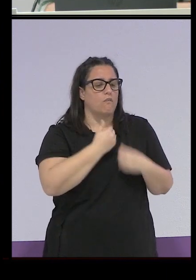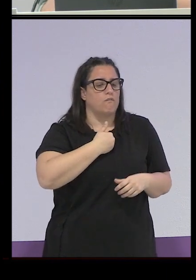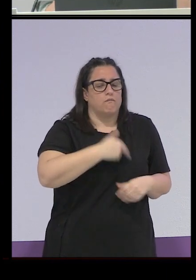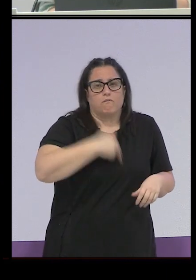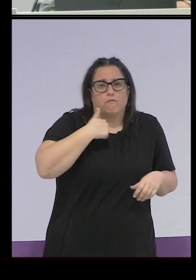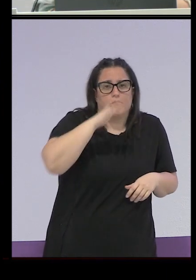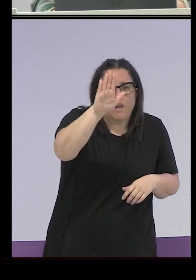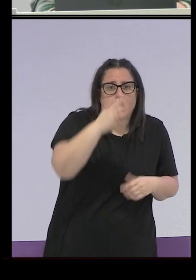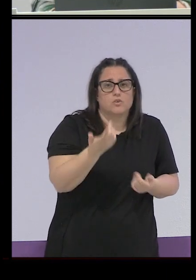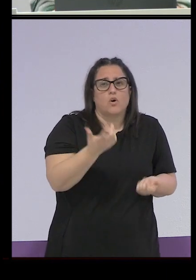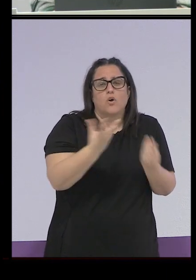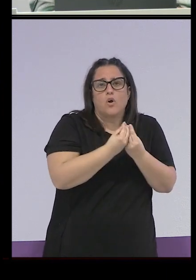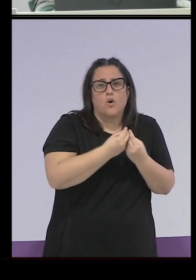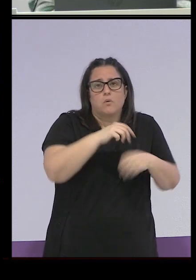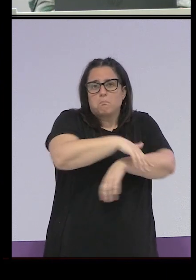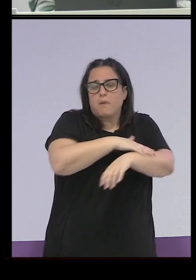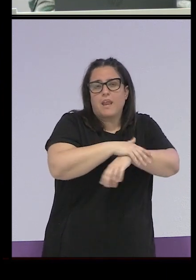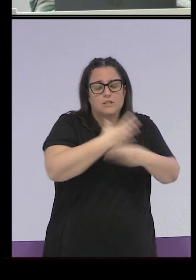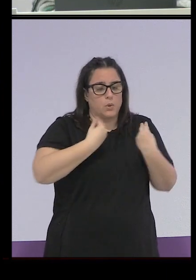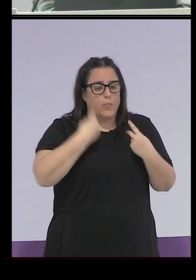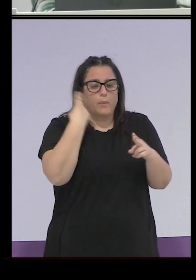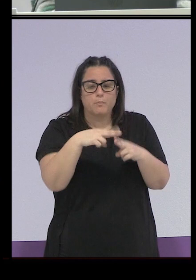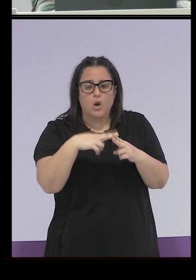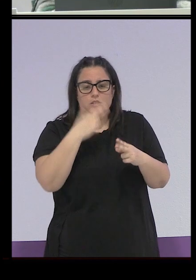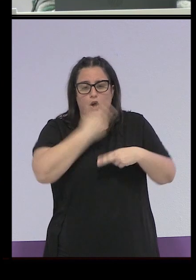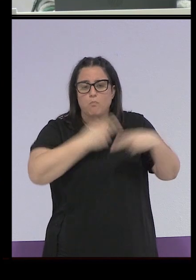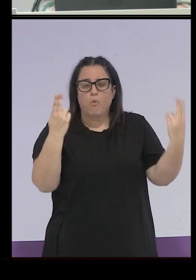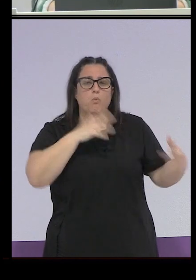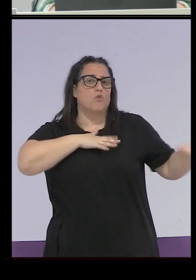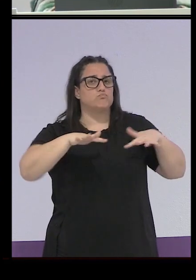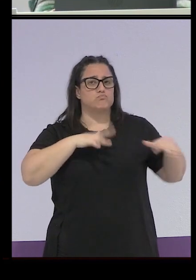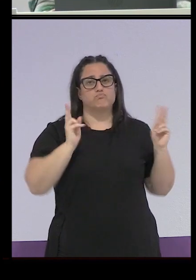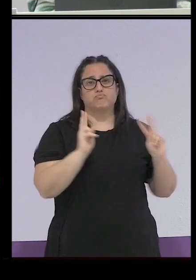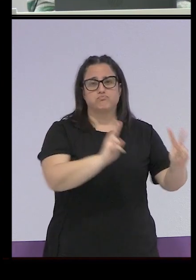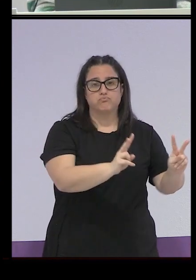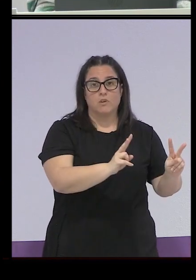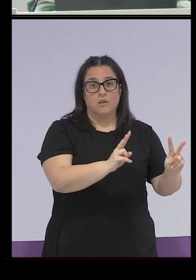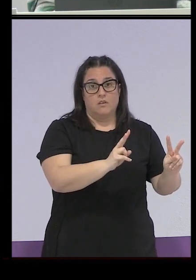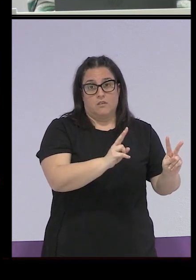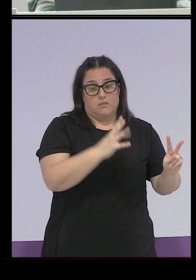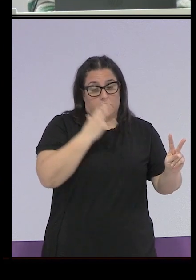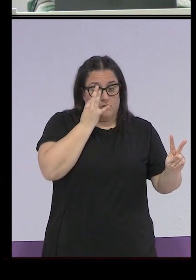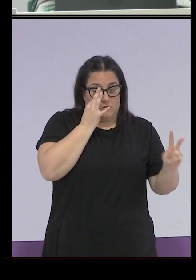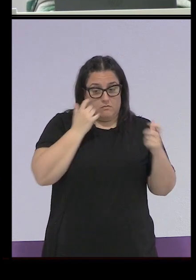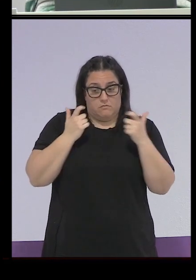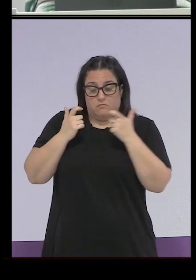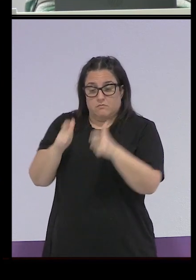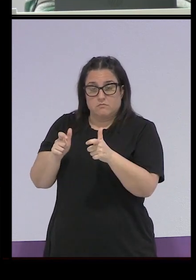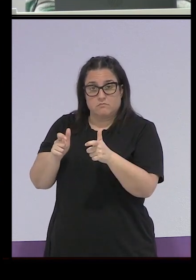ministros, ¿no?, o sea, tuvieron una vida política y pública mucho más activa de lo que llevaron, por ejemplo, las mujeres de